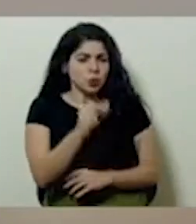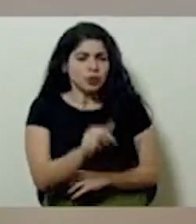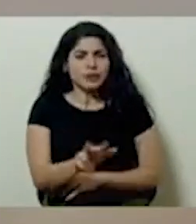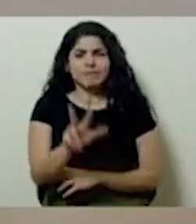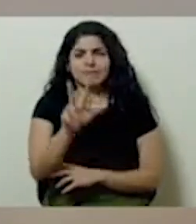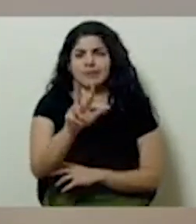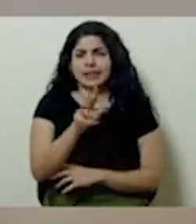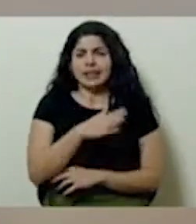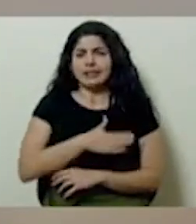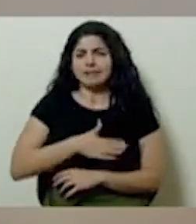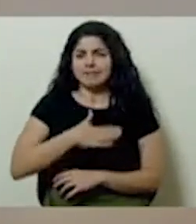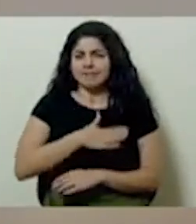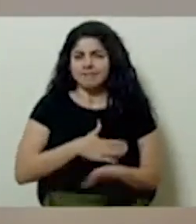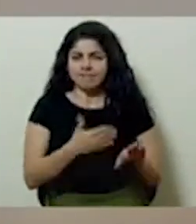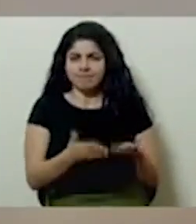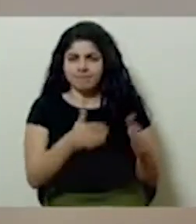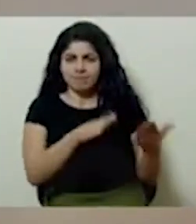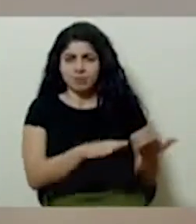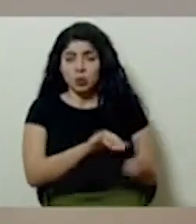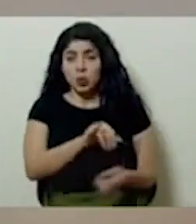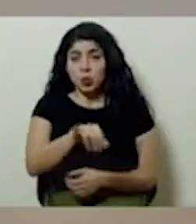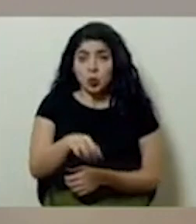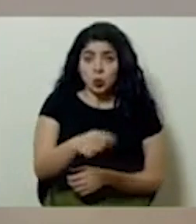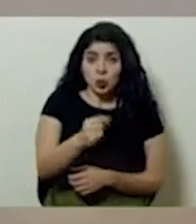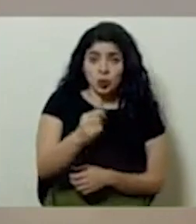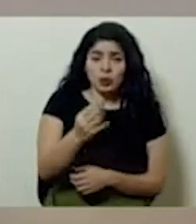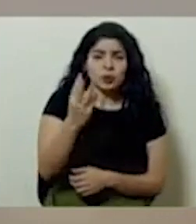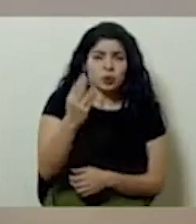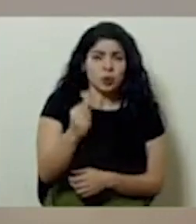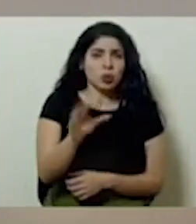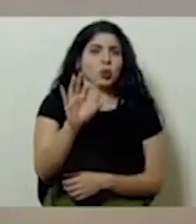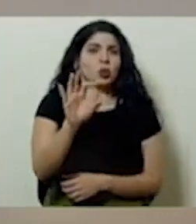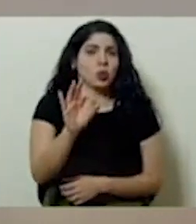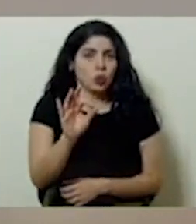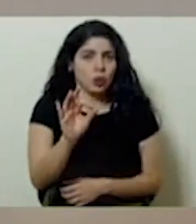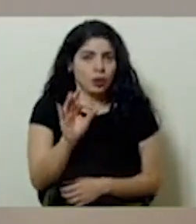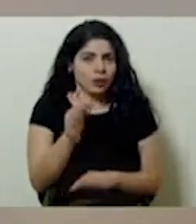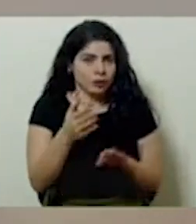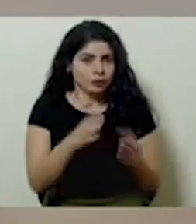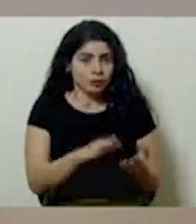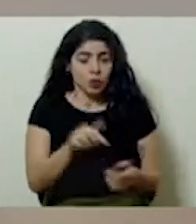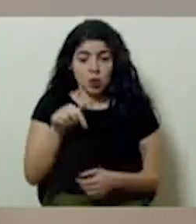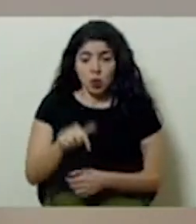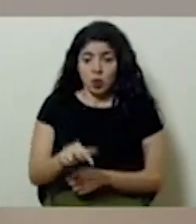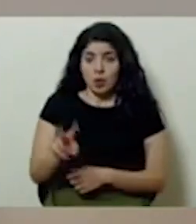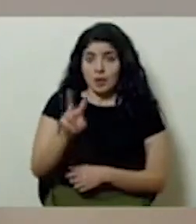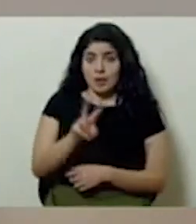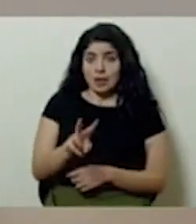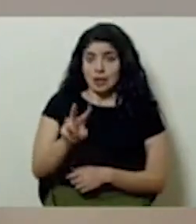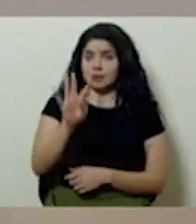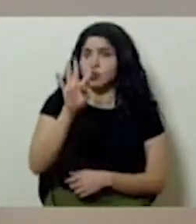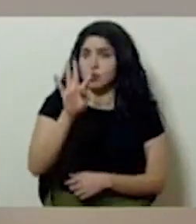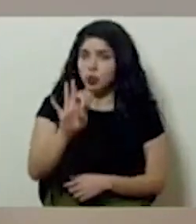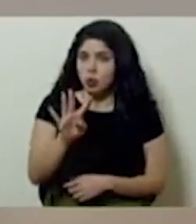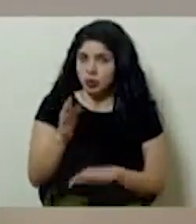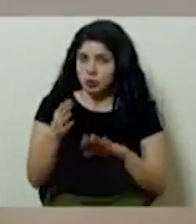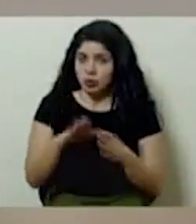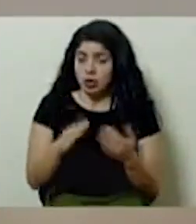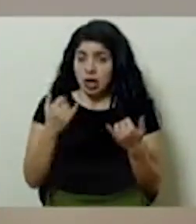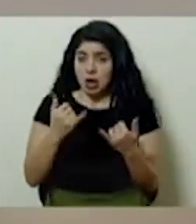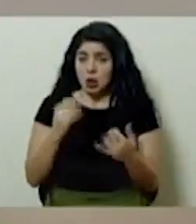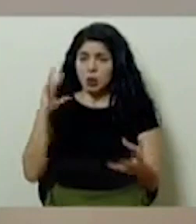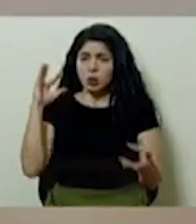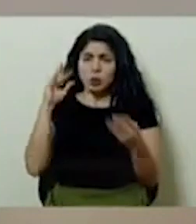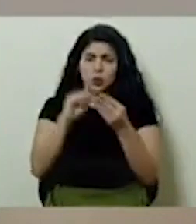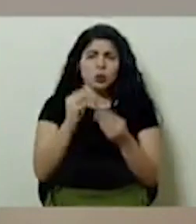lamentables fallecimientos. El jueves se contabilizan nueve y para hoy viernes se registran cuatro. Llegando así